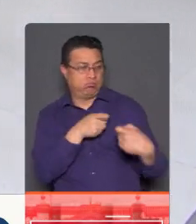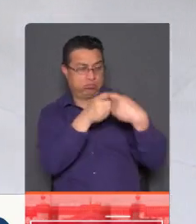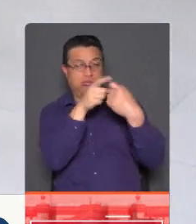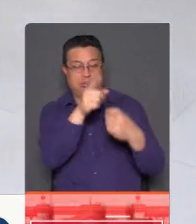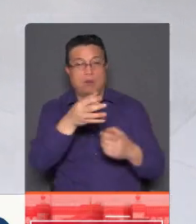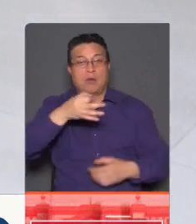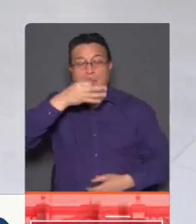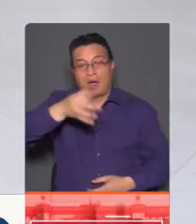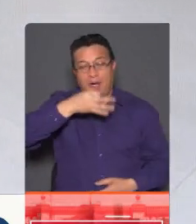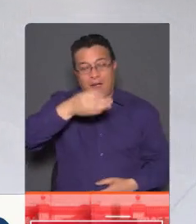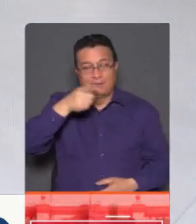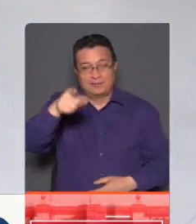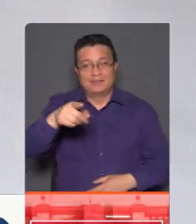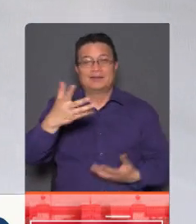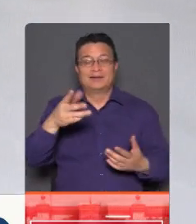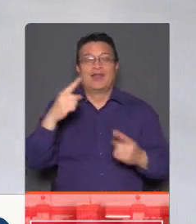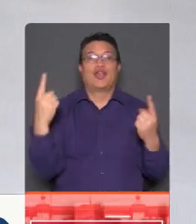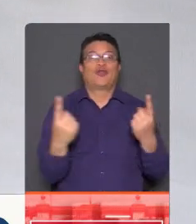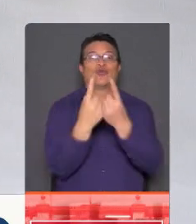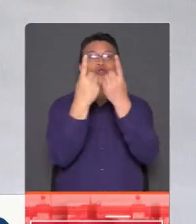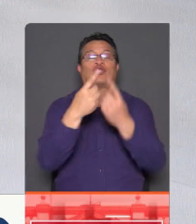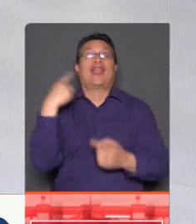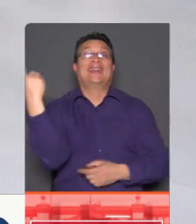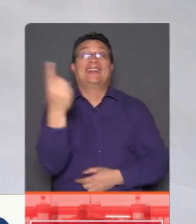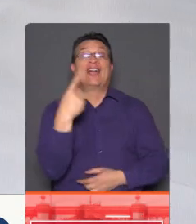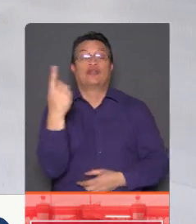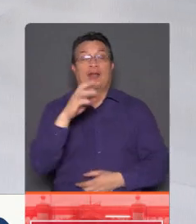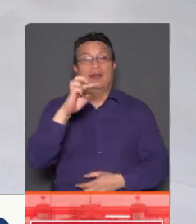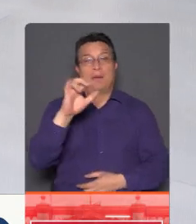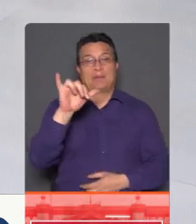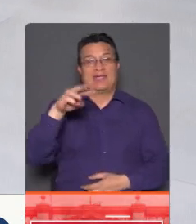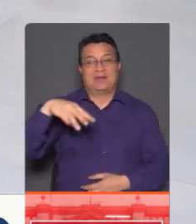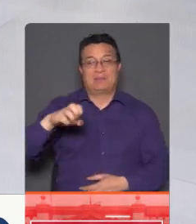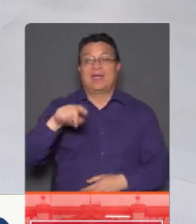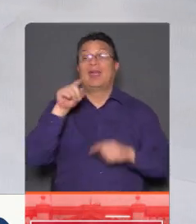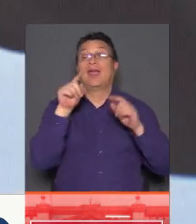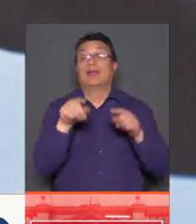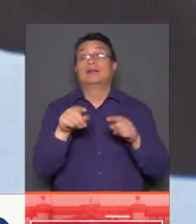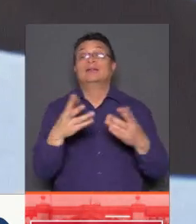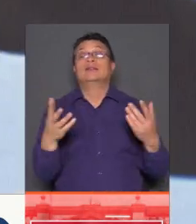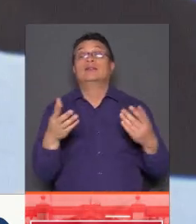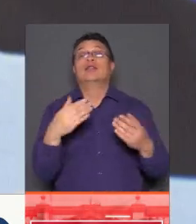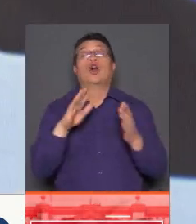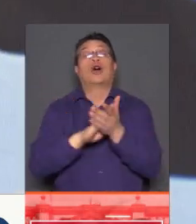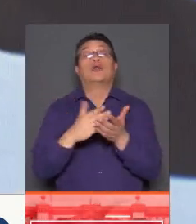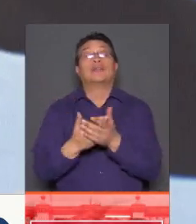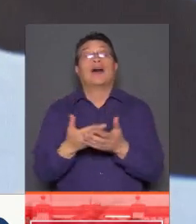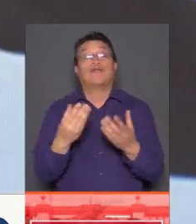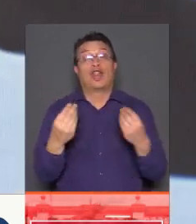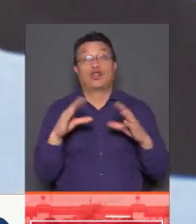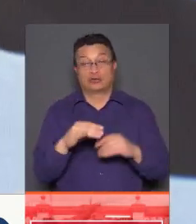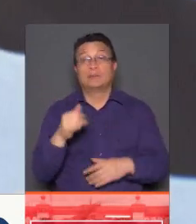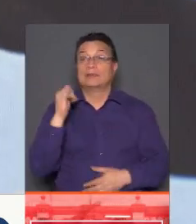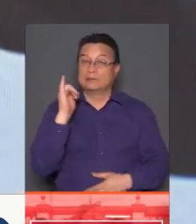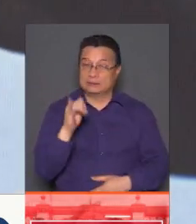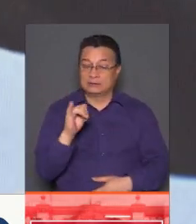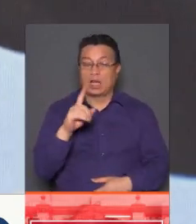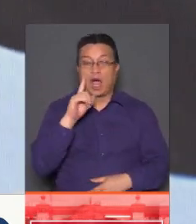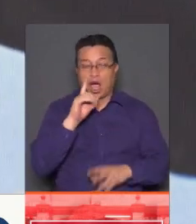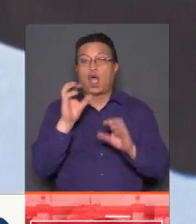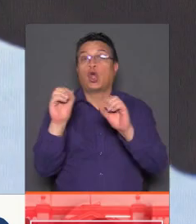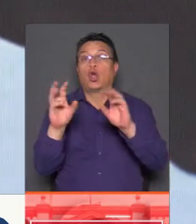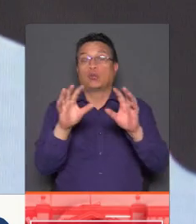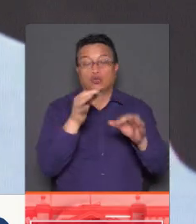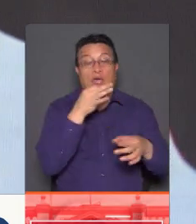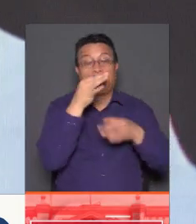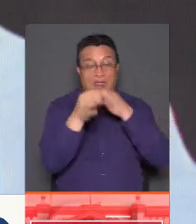discurso en el Encuentro Nacional de la Pequeña Empresa. Lo analizamos con Álvaro Pachi. Buenas noches. ¿Cómo estás, Ramón? Muy buenas noches. Claro, hay muchos que dicen el